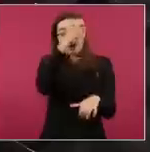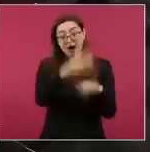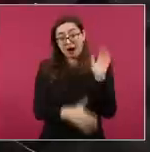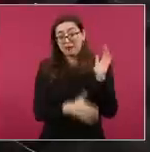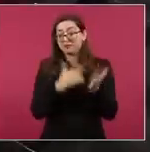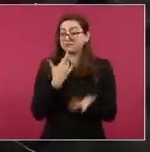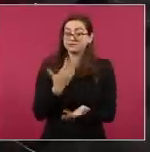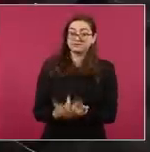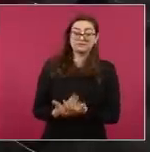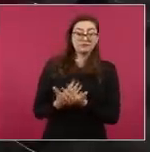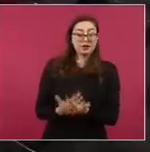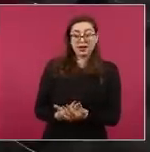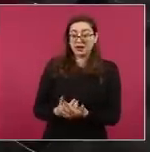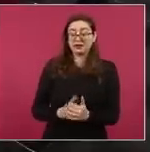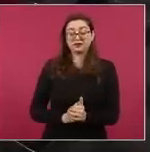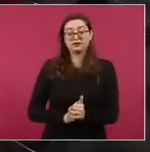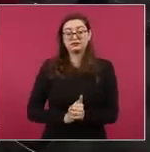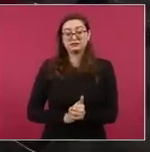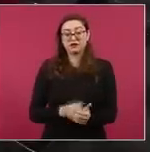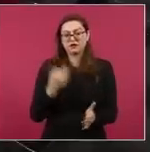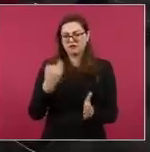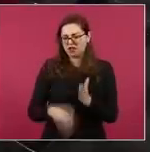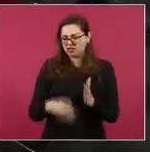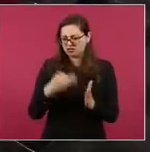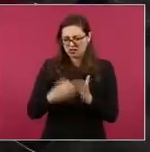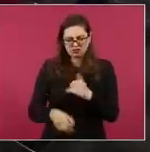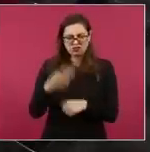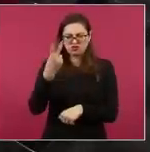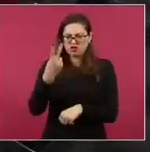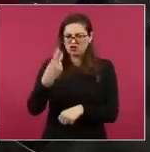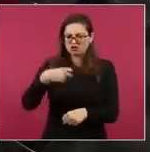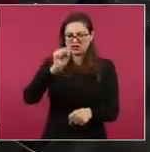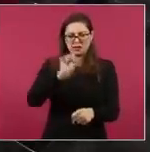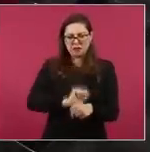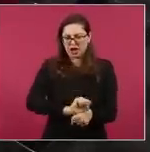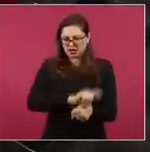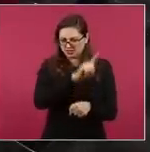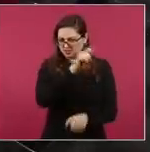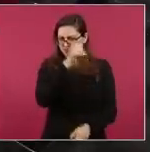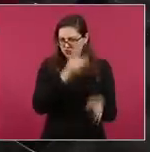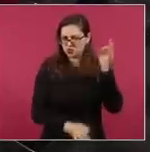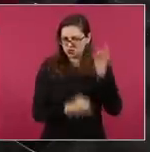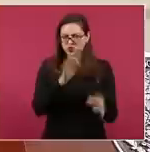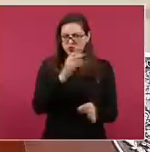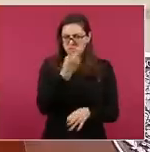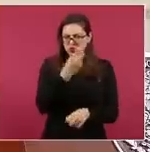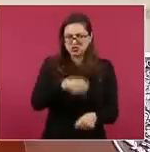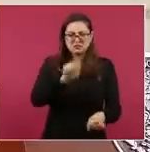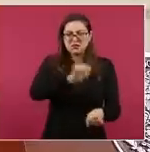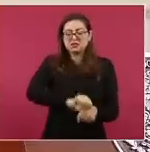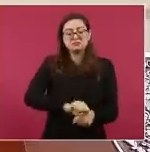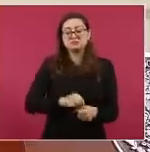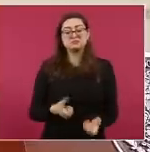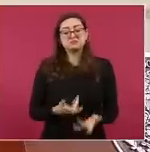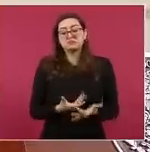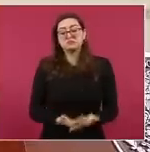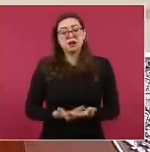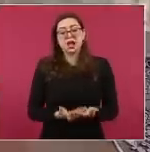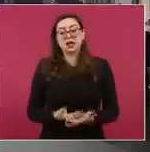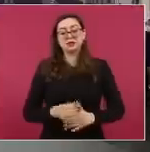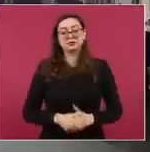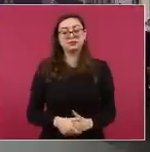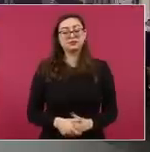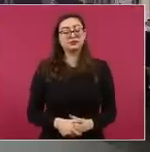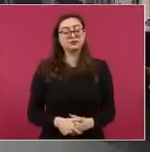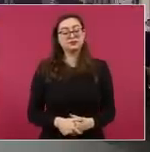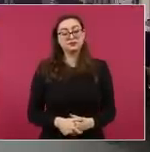semana y la otra. Entonces, vamos a esperarnos. Se lo preguntaba por el tema